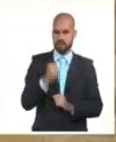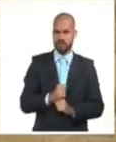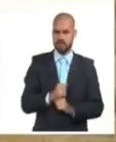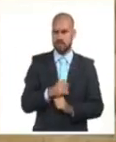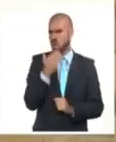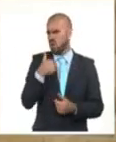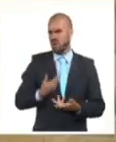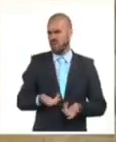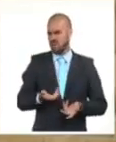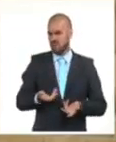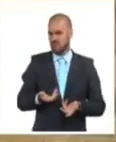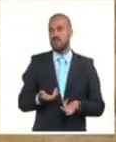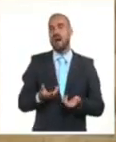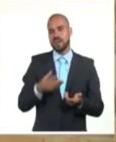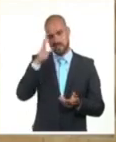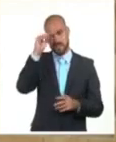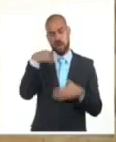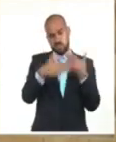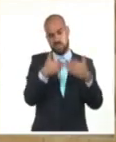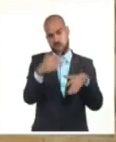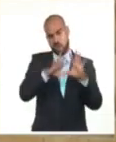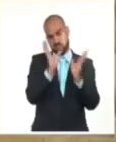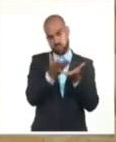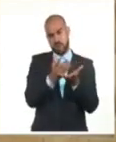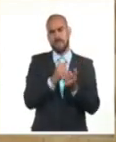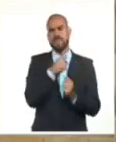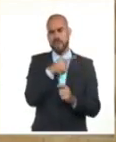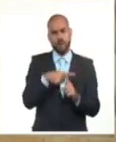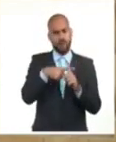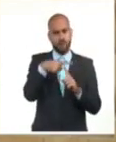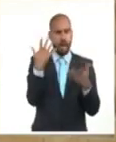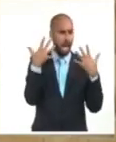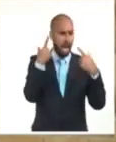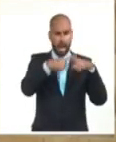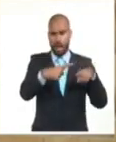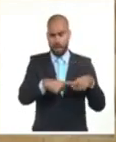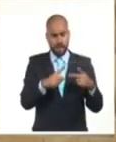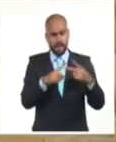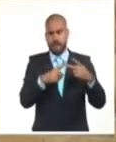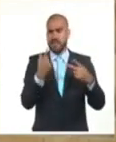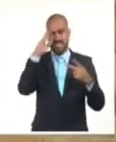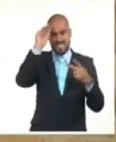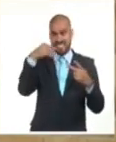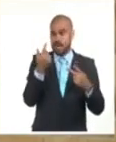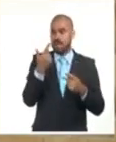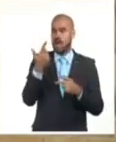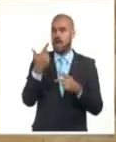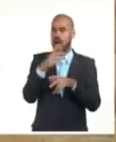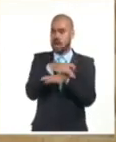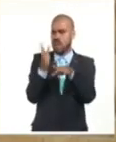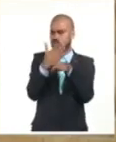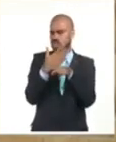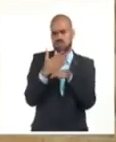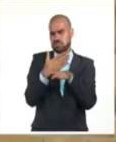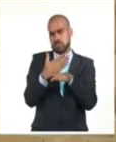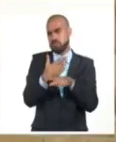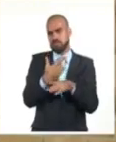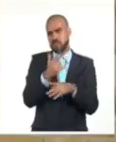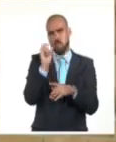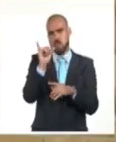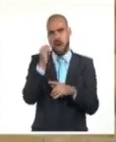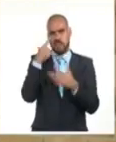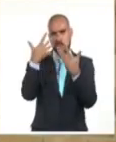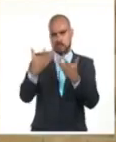crisis globales. El cambio climático, la pérdida de la biodiversidad y la contaminación. Desde el Palacio de Convenciones,